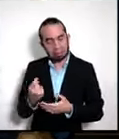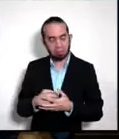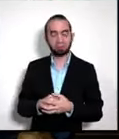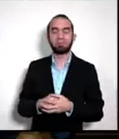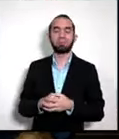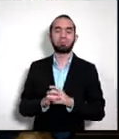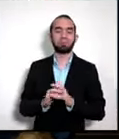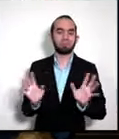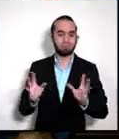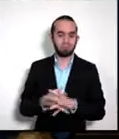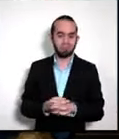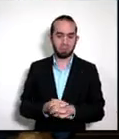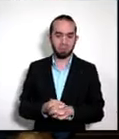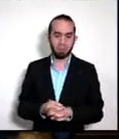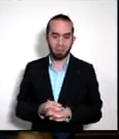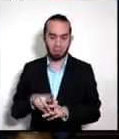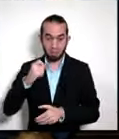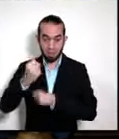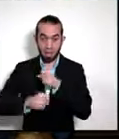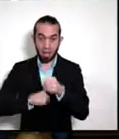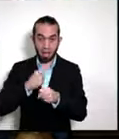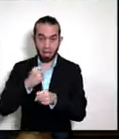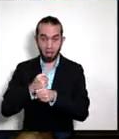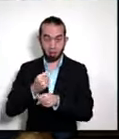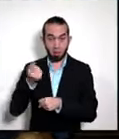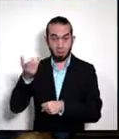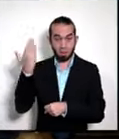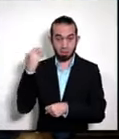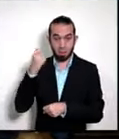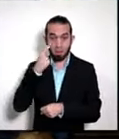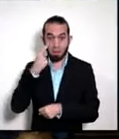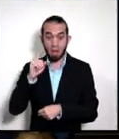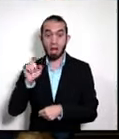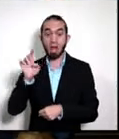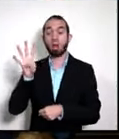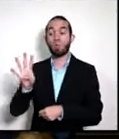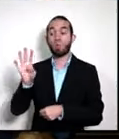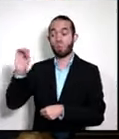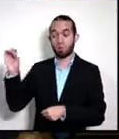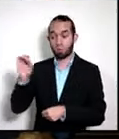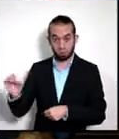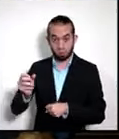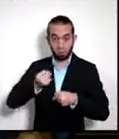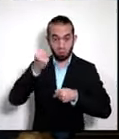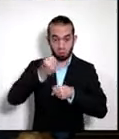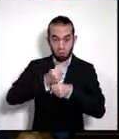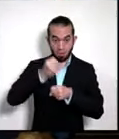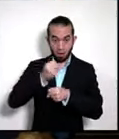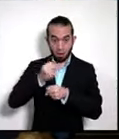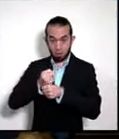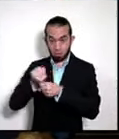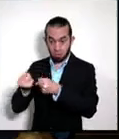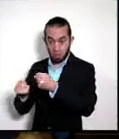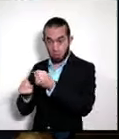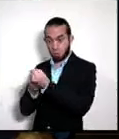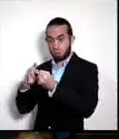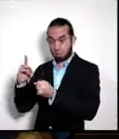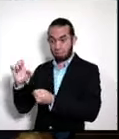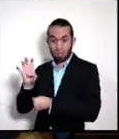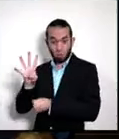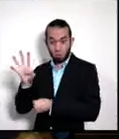solamente en el año pasado el 4% del empleo apoyado por las sesiones de Sinde